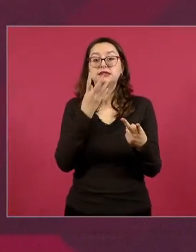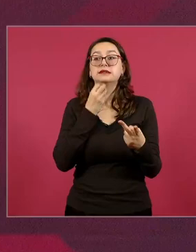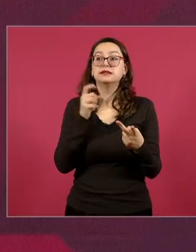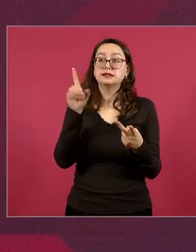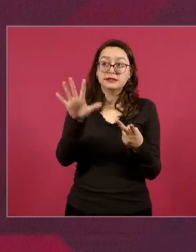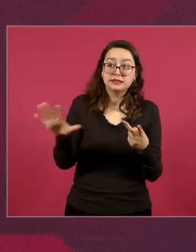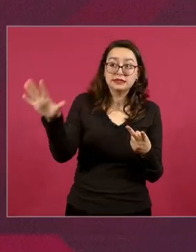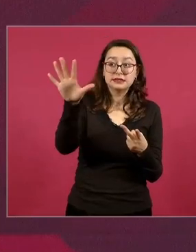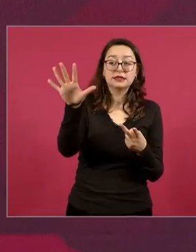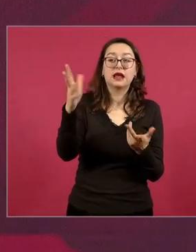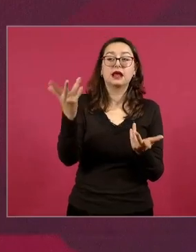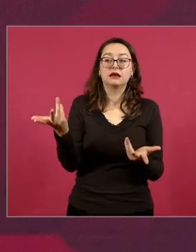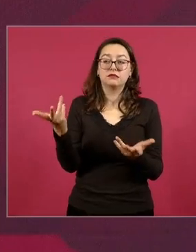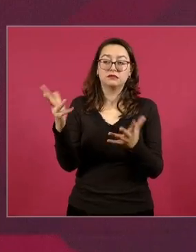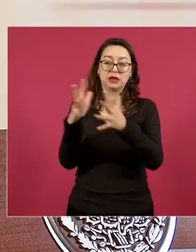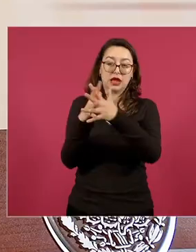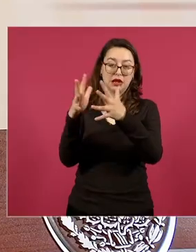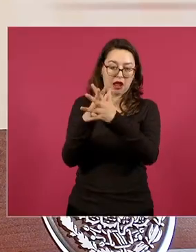una gestión